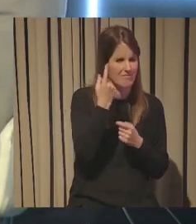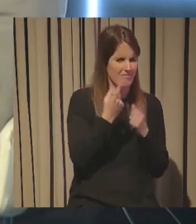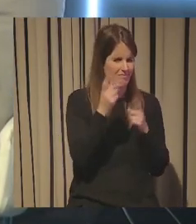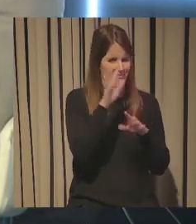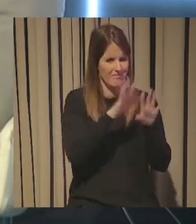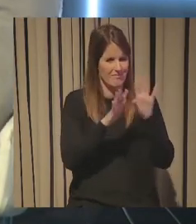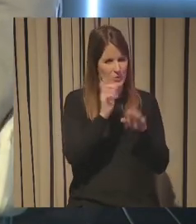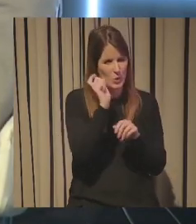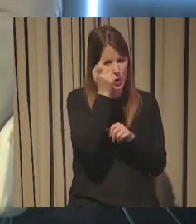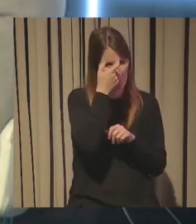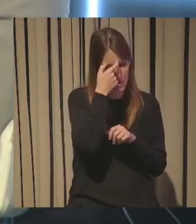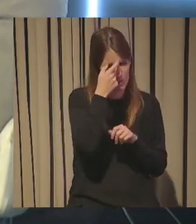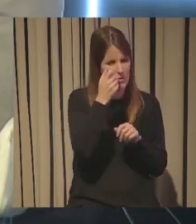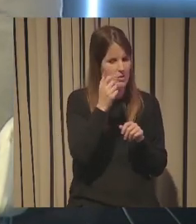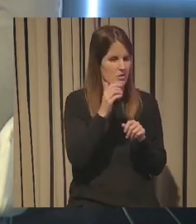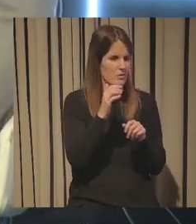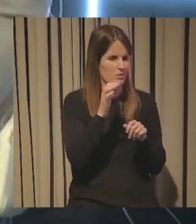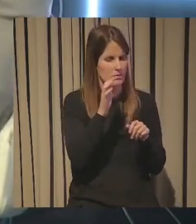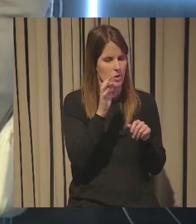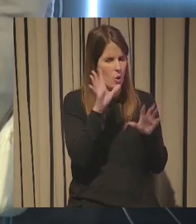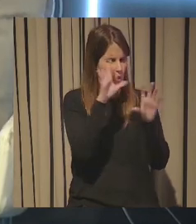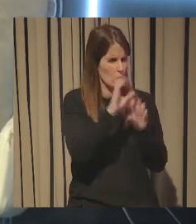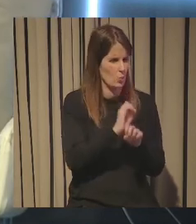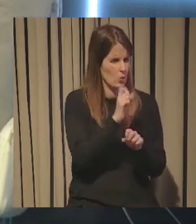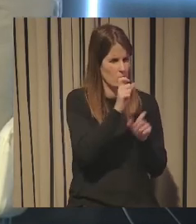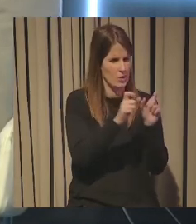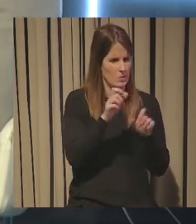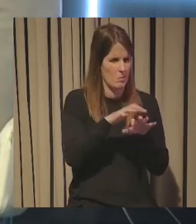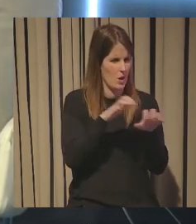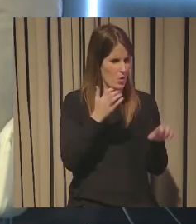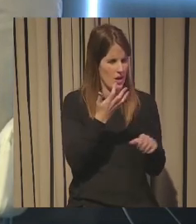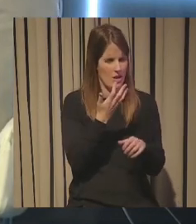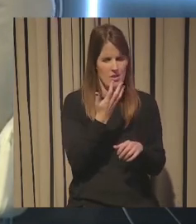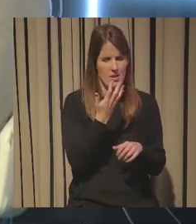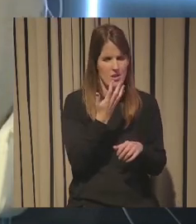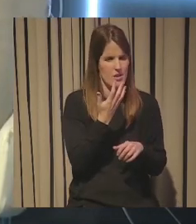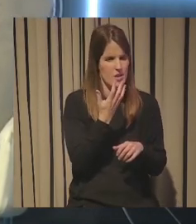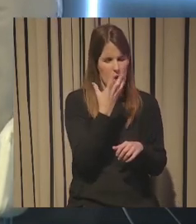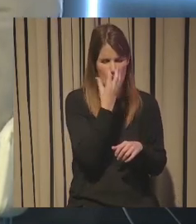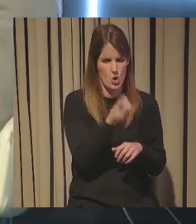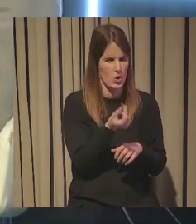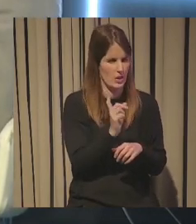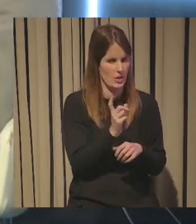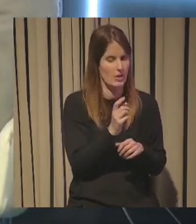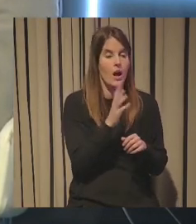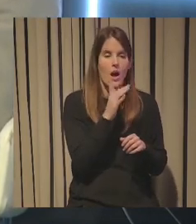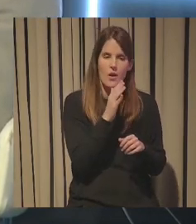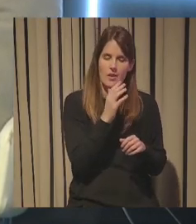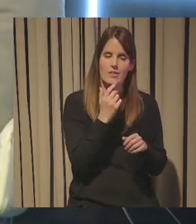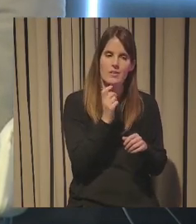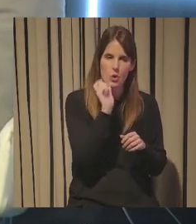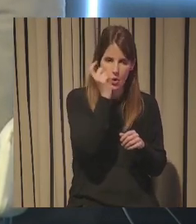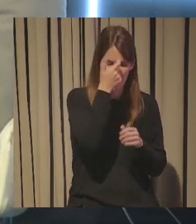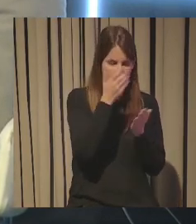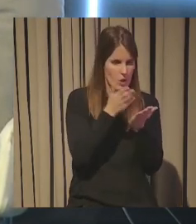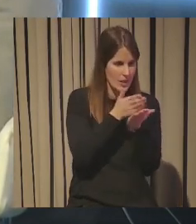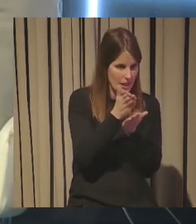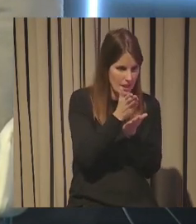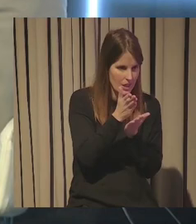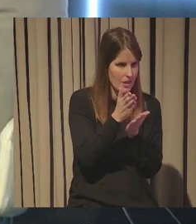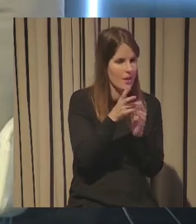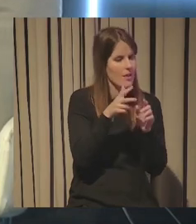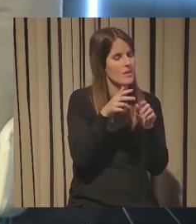y que manejaba no manejaba y si manejábamos tres o cuatro se queda ya la tendencia como tendencia me refiero como